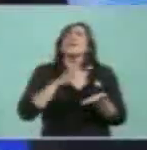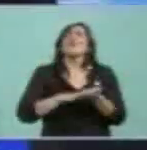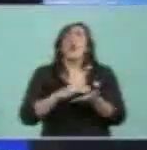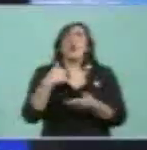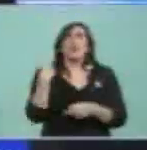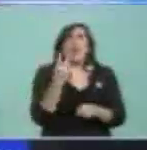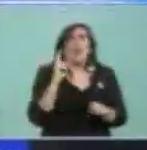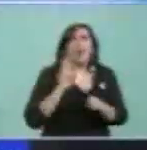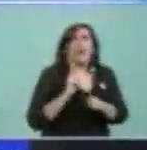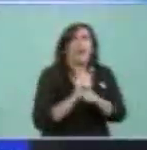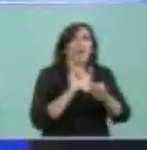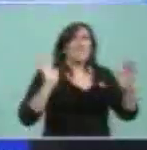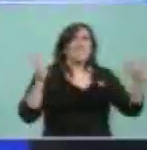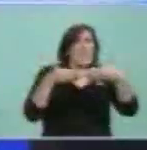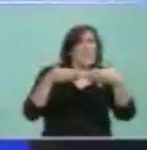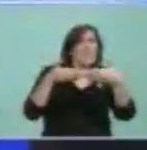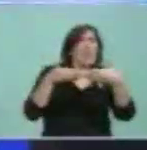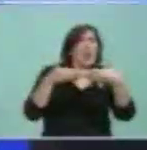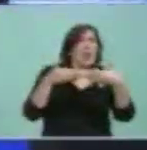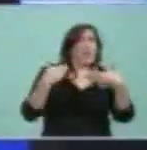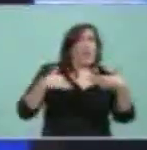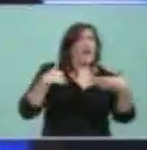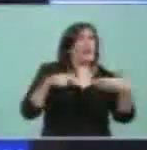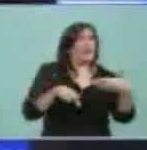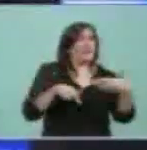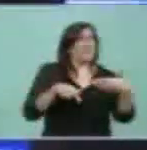proteccionismo en la Argentina,